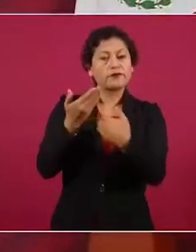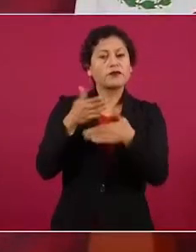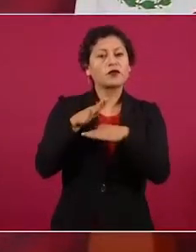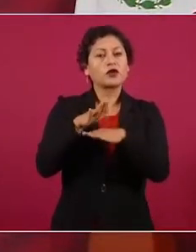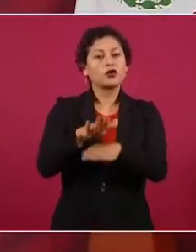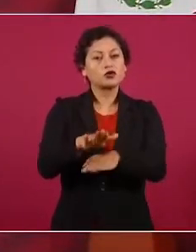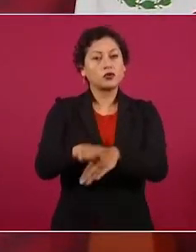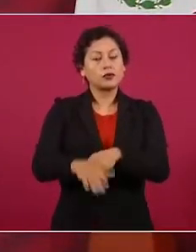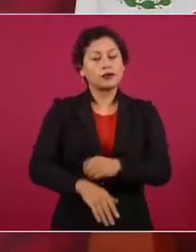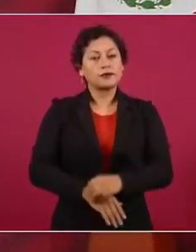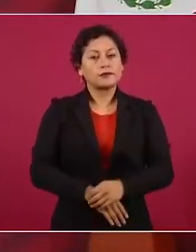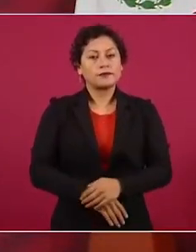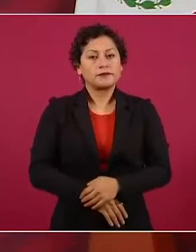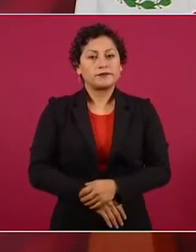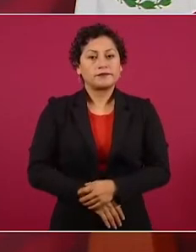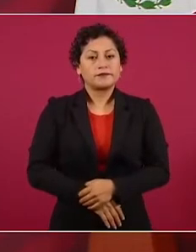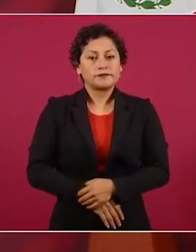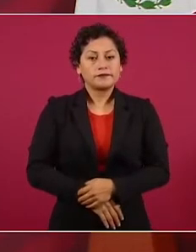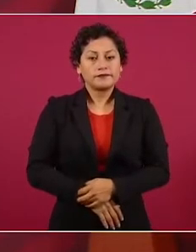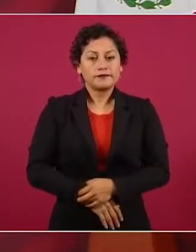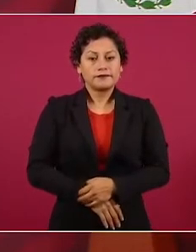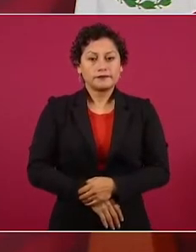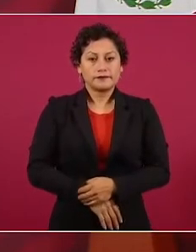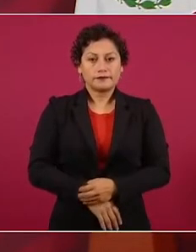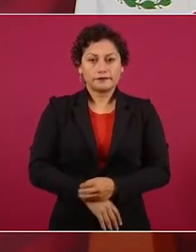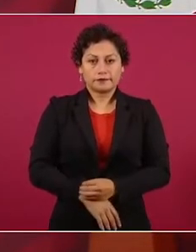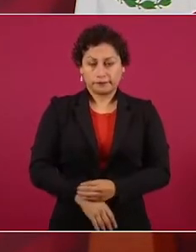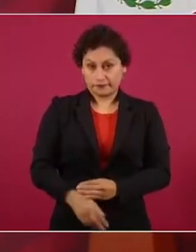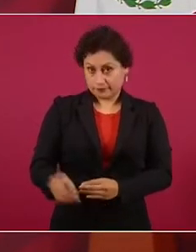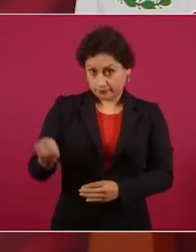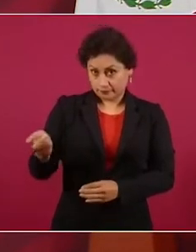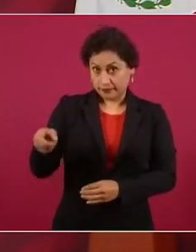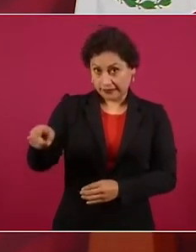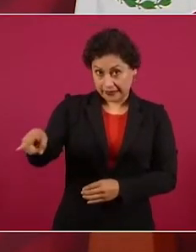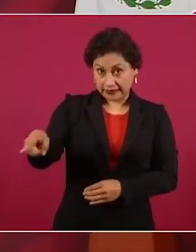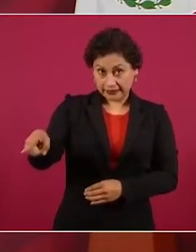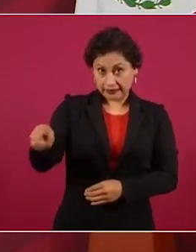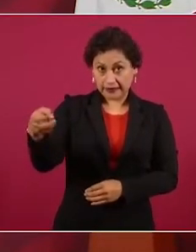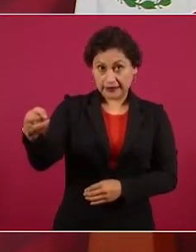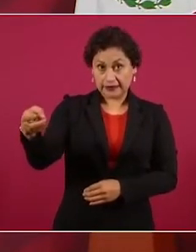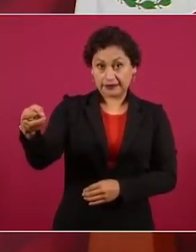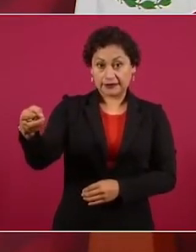ese centro